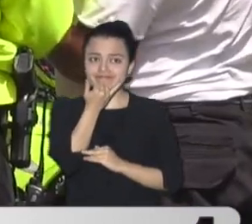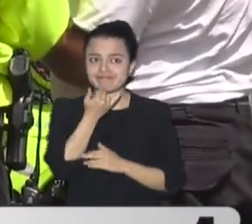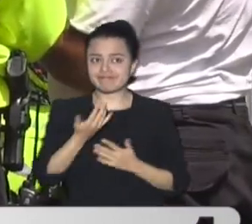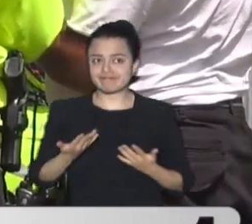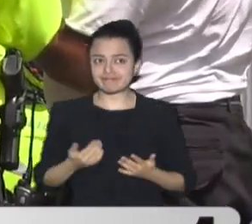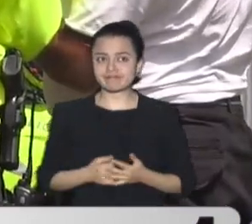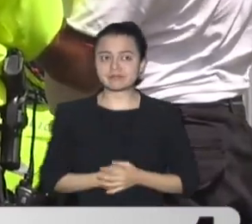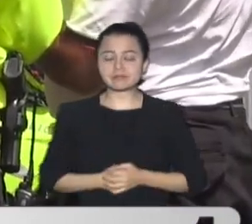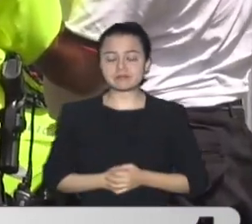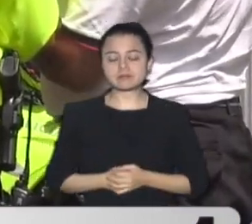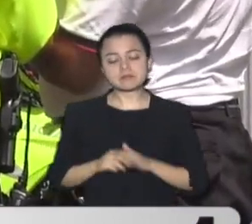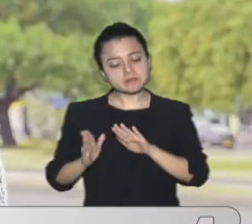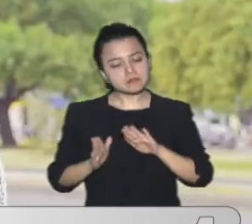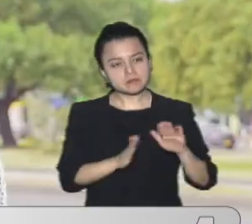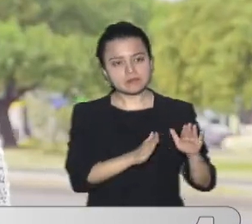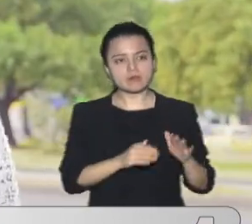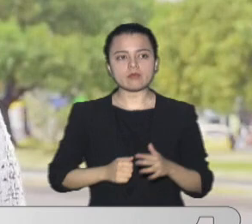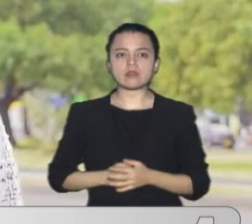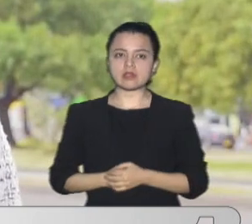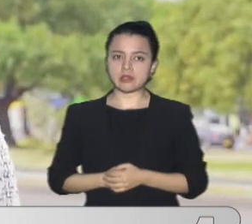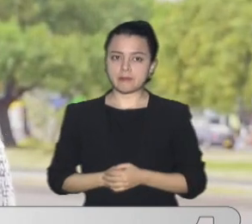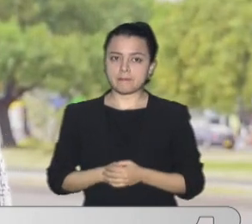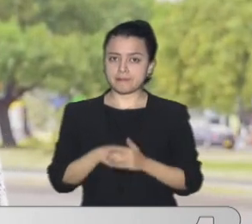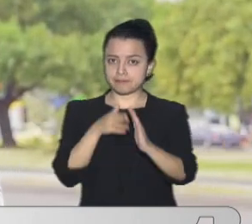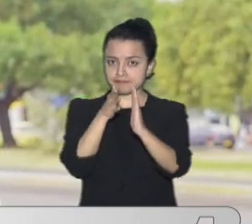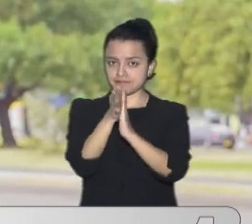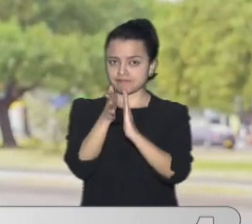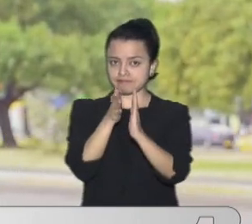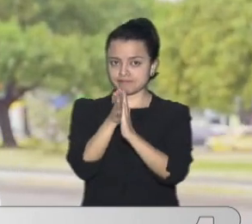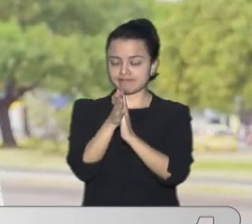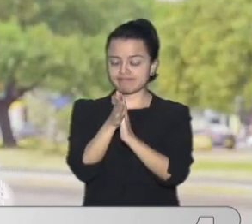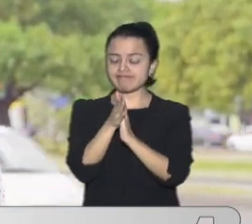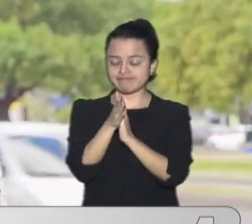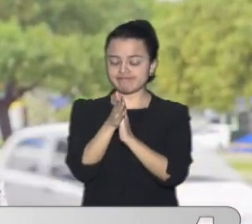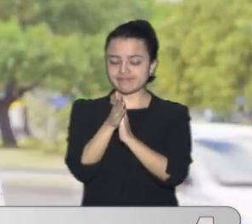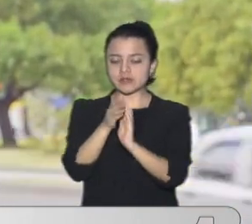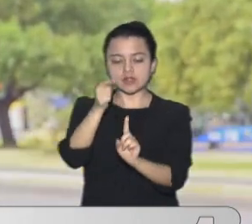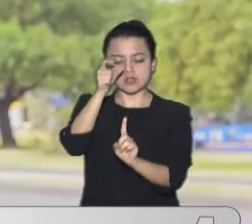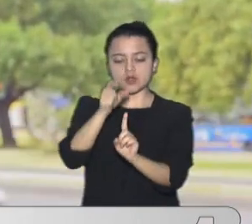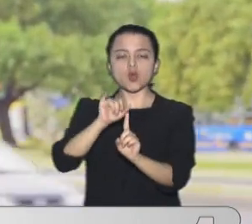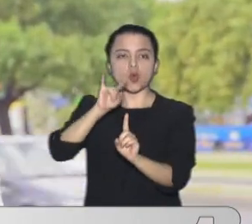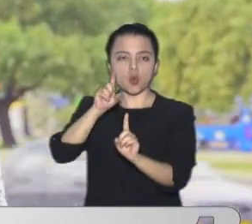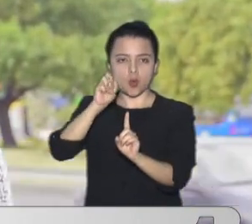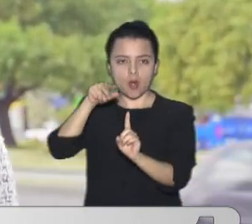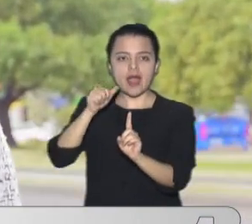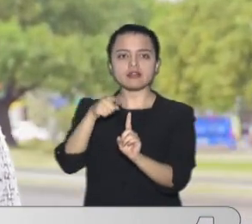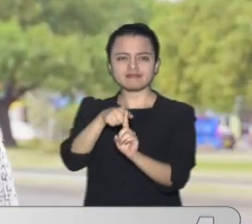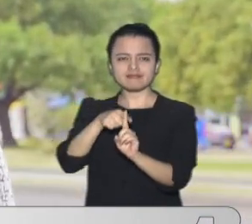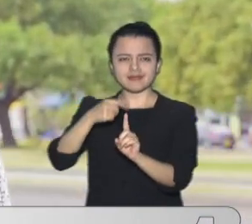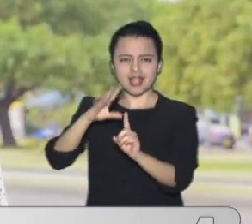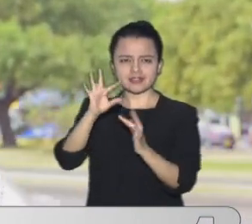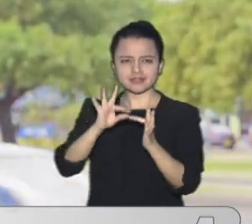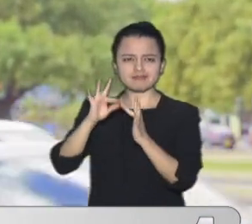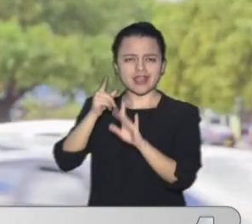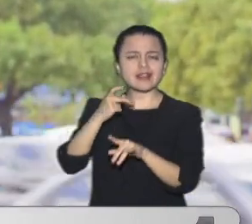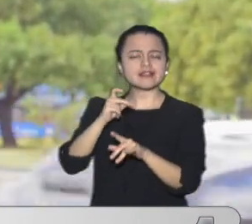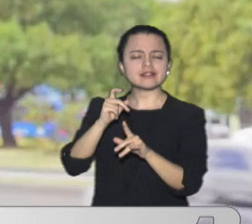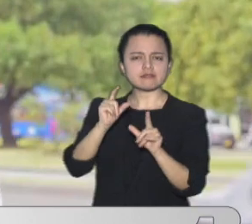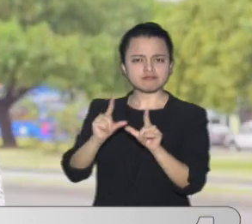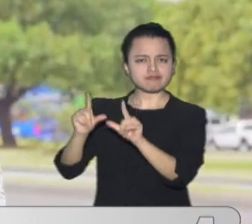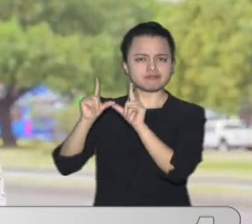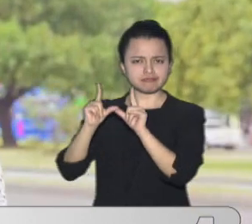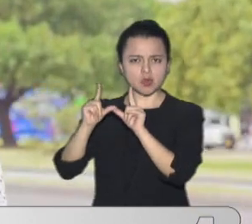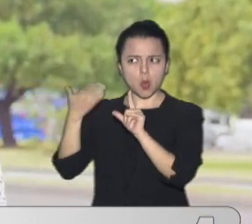explosión En otras noticias Conocimos la historia De Juan Pablo Valle Un médico Y especialista En cirugía torácica Que lleva